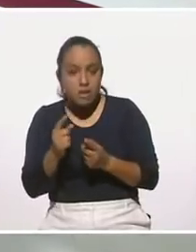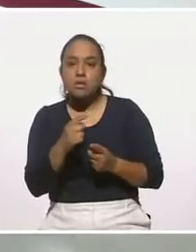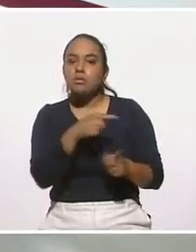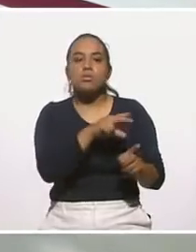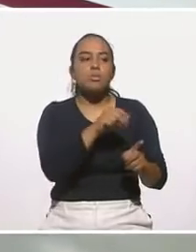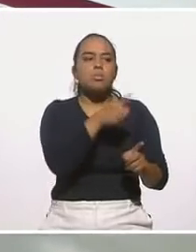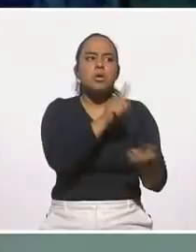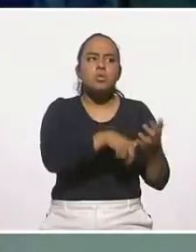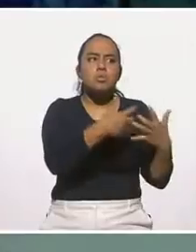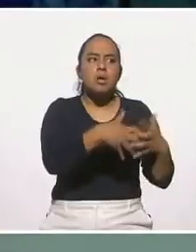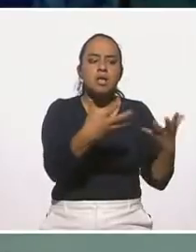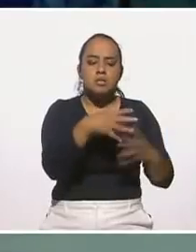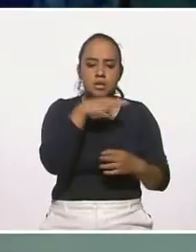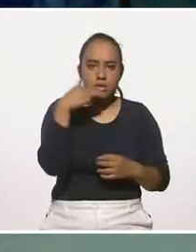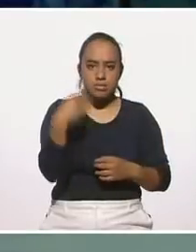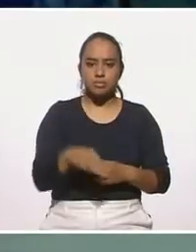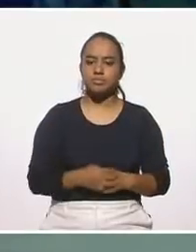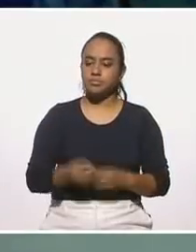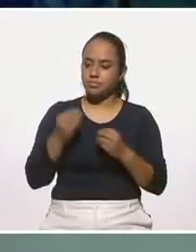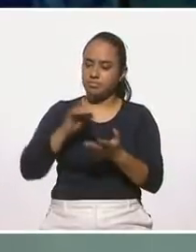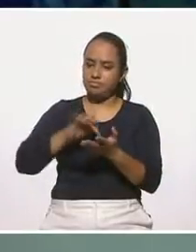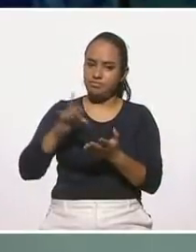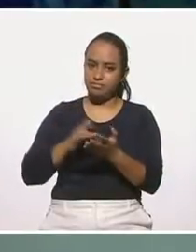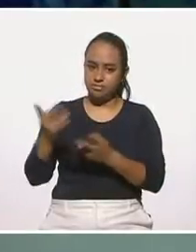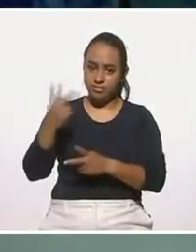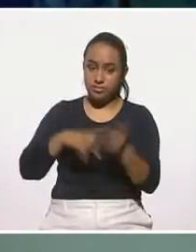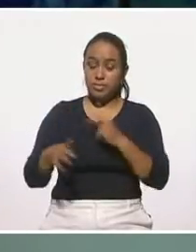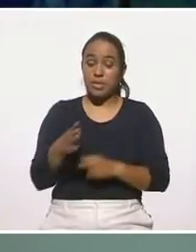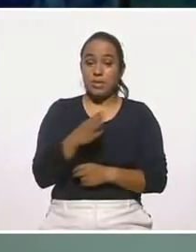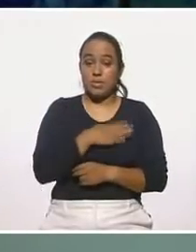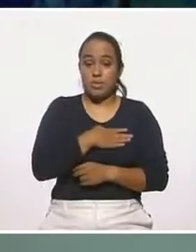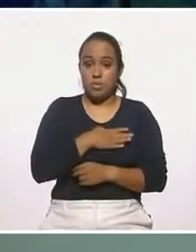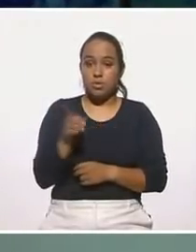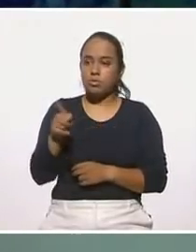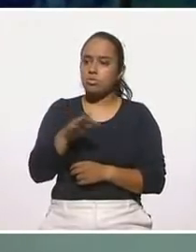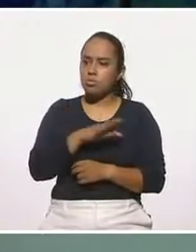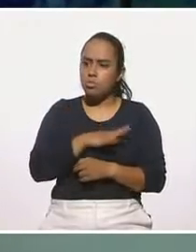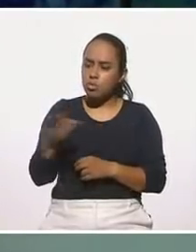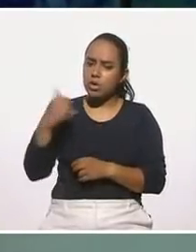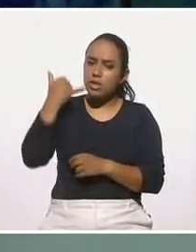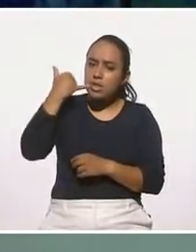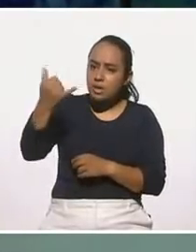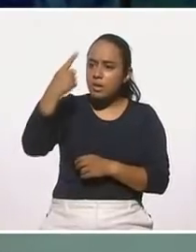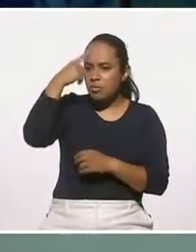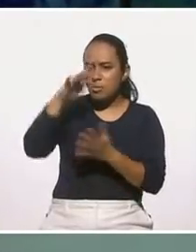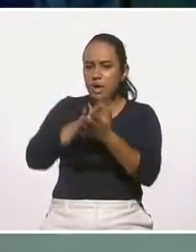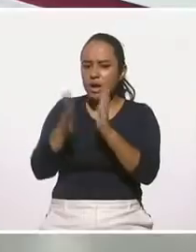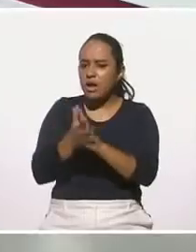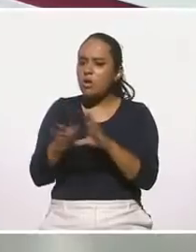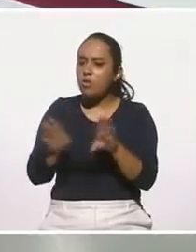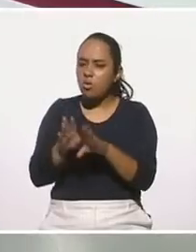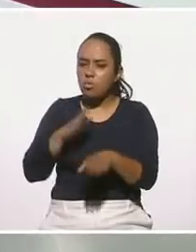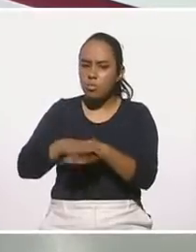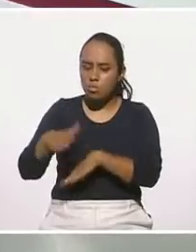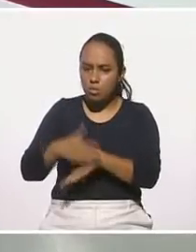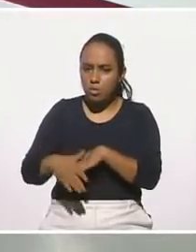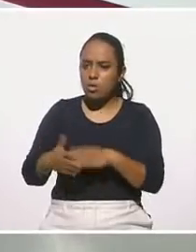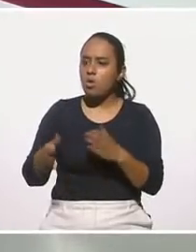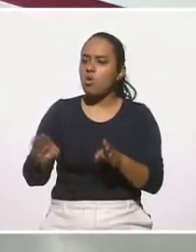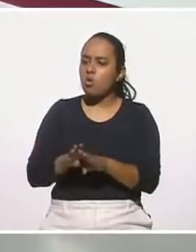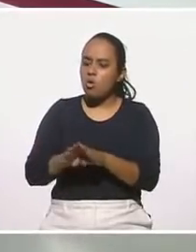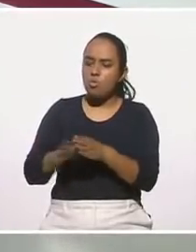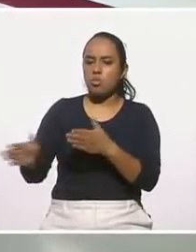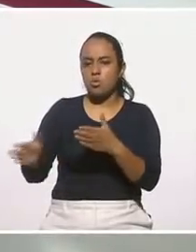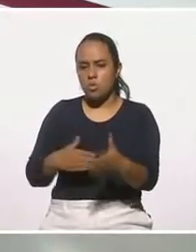pues le agradecemos mucho que estén aquí presentes con nosotros y qué bueno que les pueden hablar para decirles cómo hacer las tortillas de nopal. Claro que sí. Cómo hacer algunos